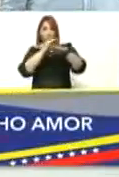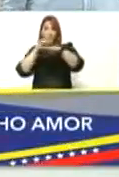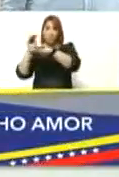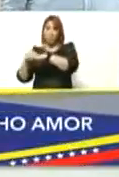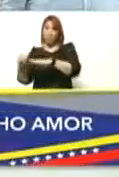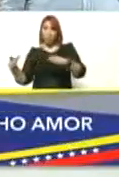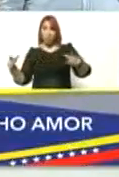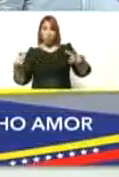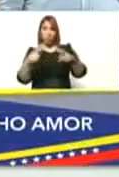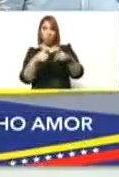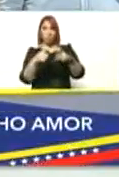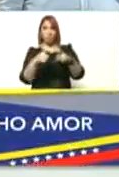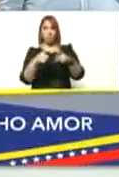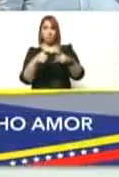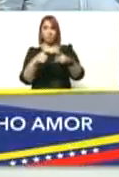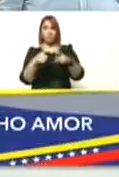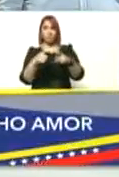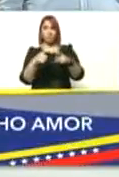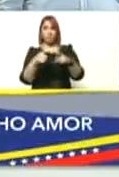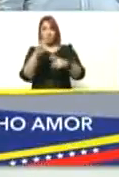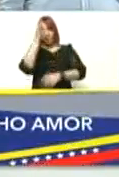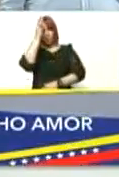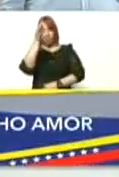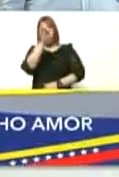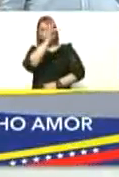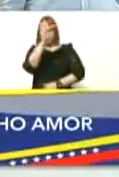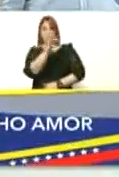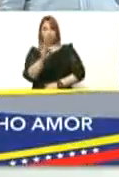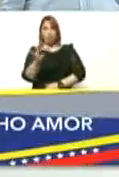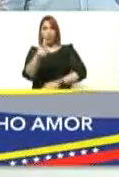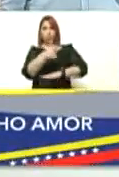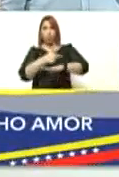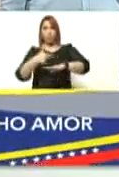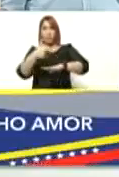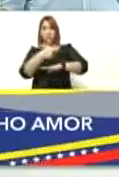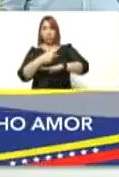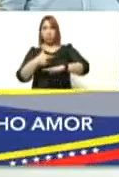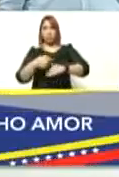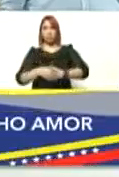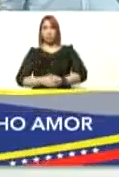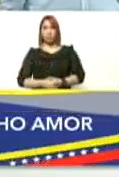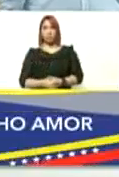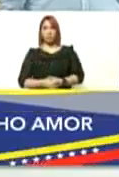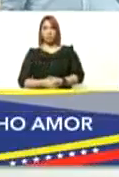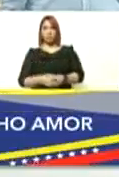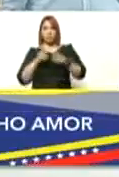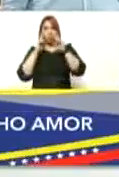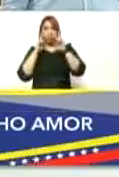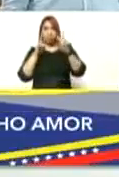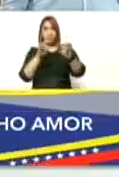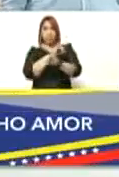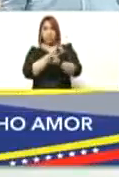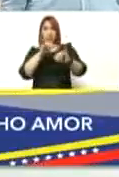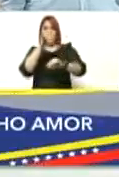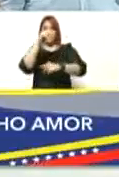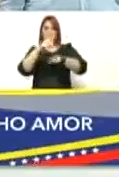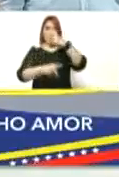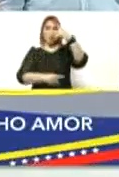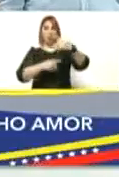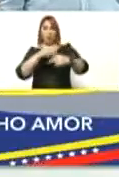reunión del Consejo Federal de Gobierno para que veamos ya el plan 2022